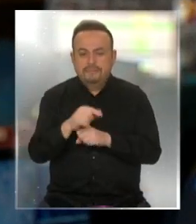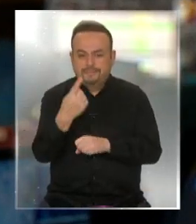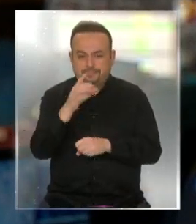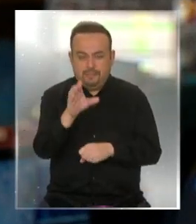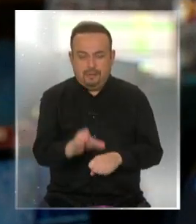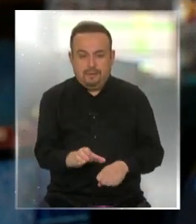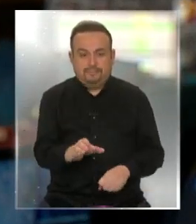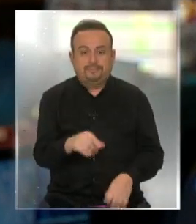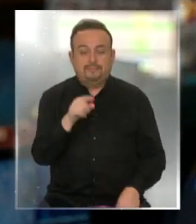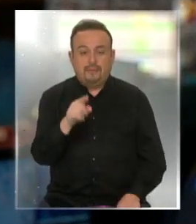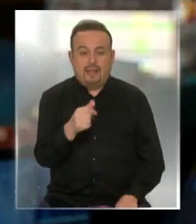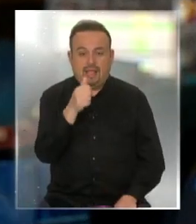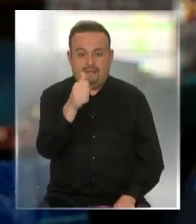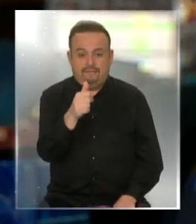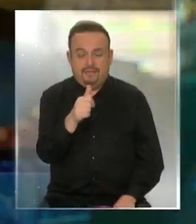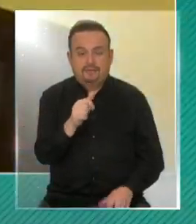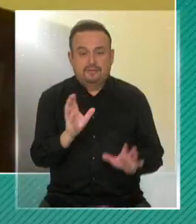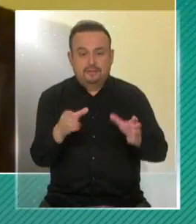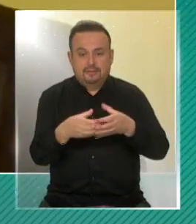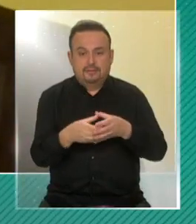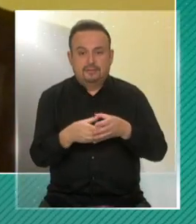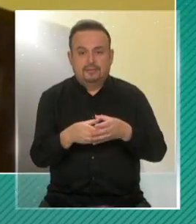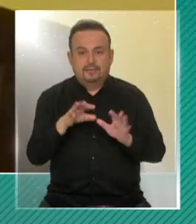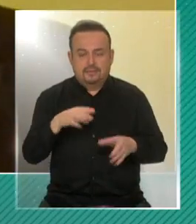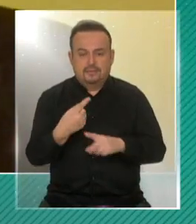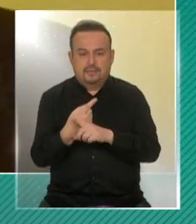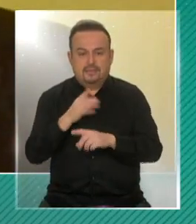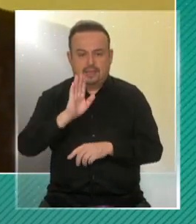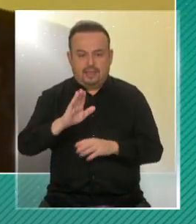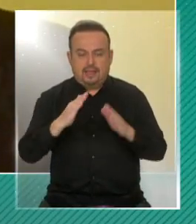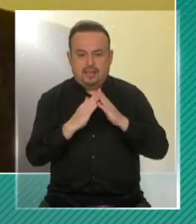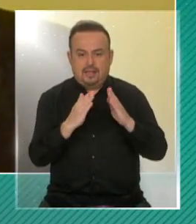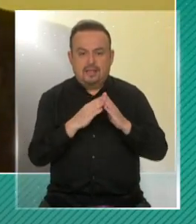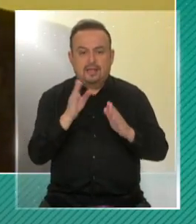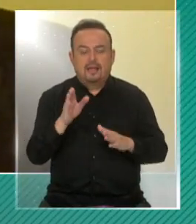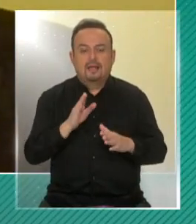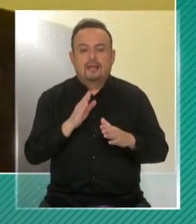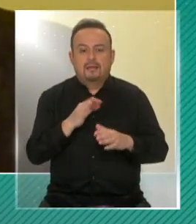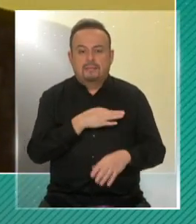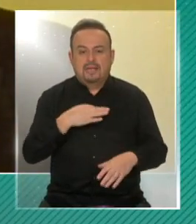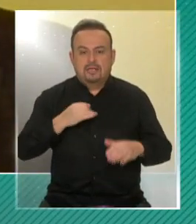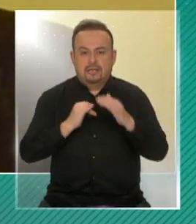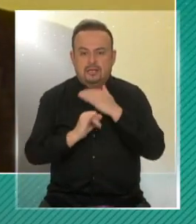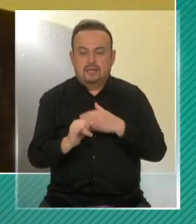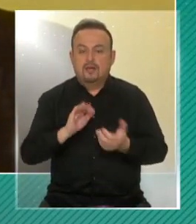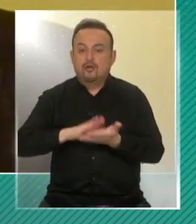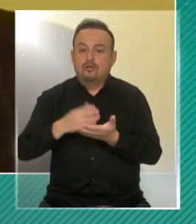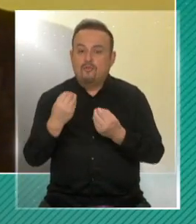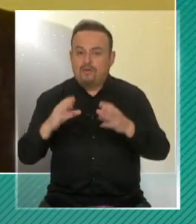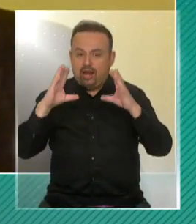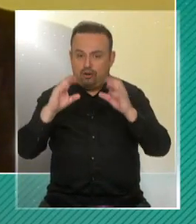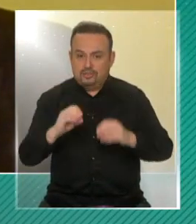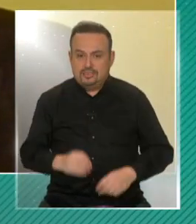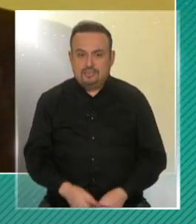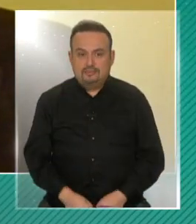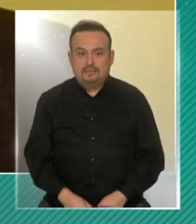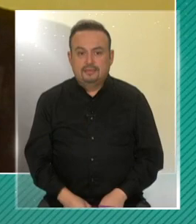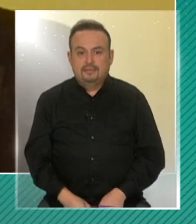de ellos, el jefe de gabinete con quien conversamos a esta hora desde su casa, el ministro del Interior Gonzalo Blume. El ministro, ¿cómo está? Muy buenas noches.